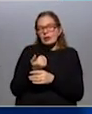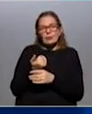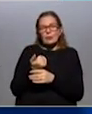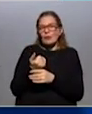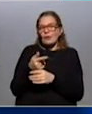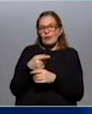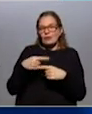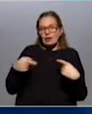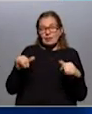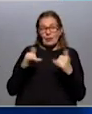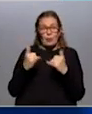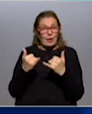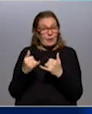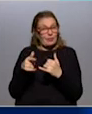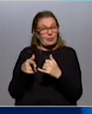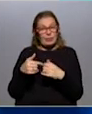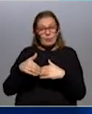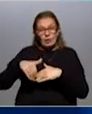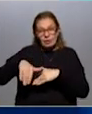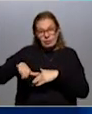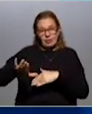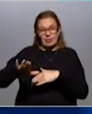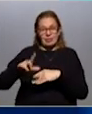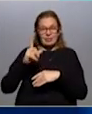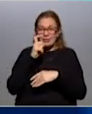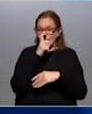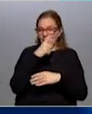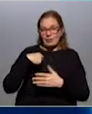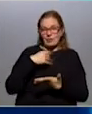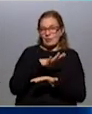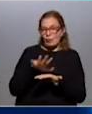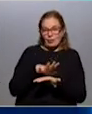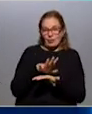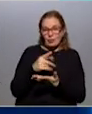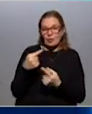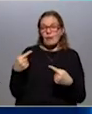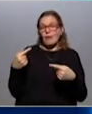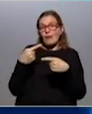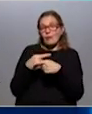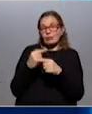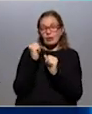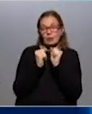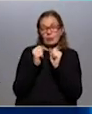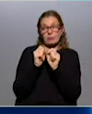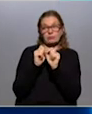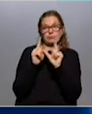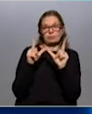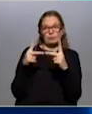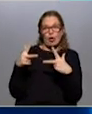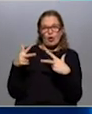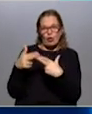actividades recreativas, que todavía siguen en situaciones muy complejas, porque justamente lo que está enfrentando la economía es un shock que es